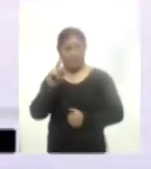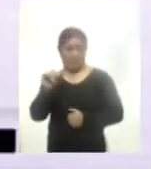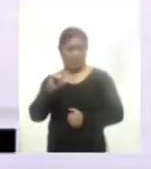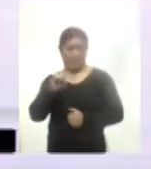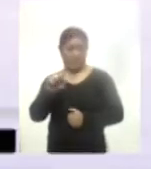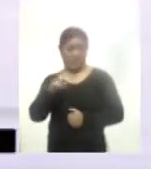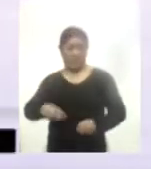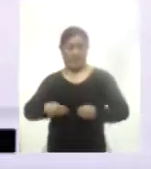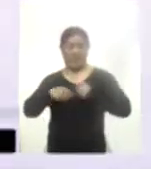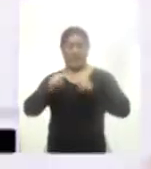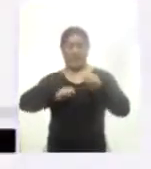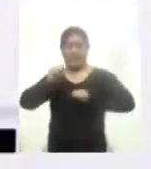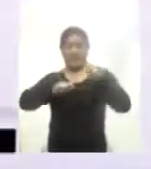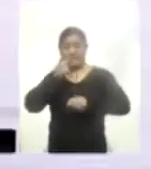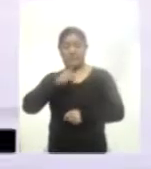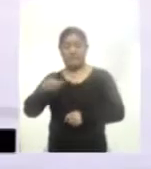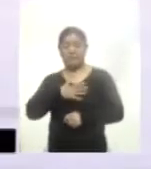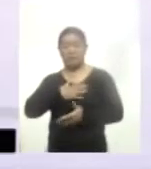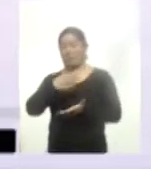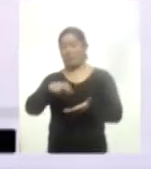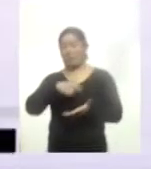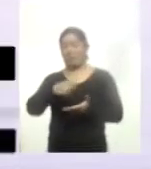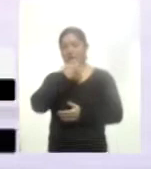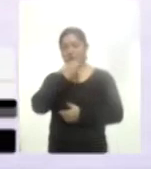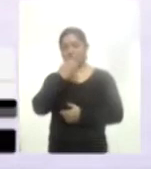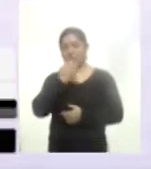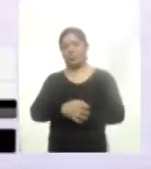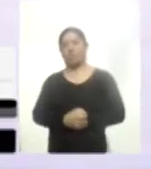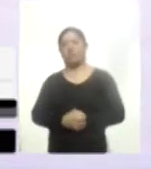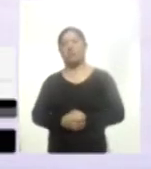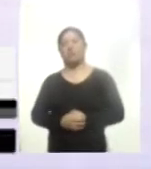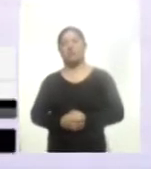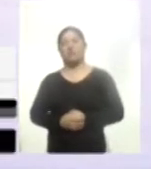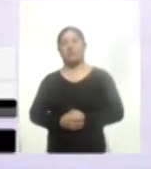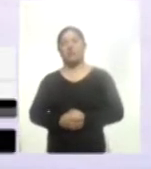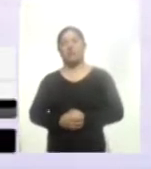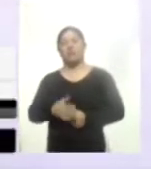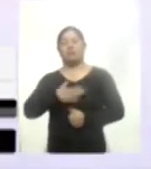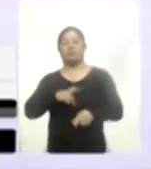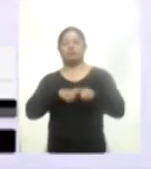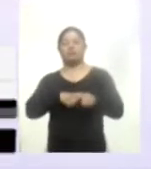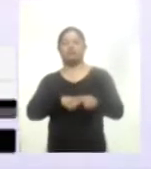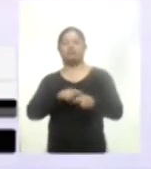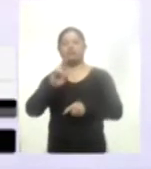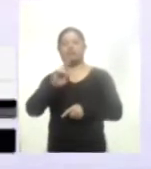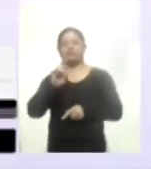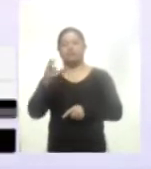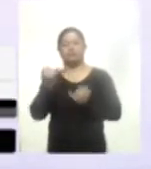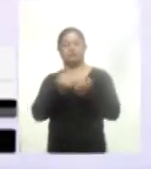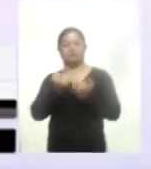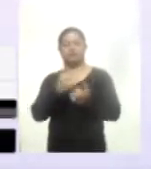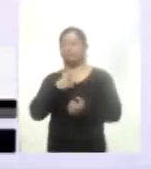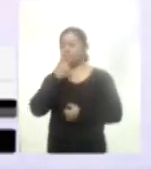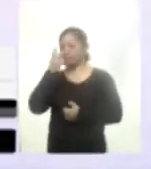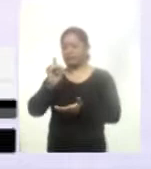comprará material escolar. Voy a invertir para saludar a mis estudios universitarios. Bueno, quiero dar un agradecimiento